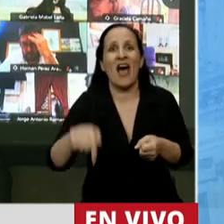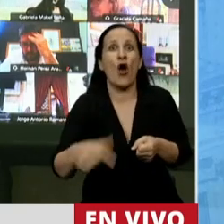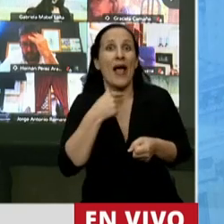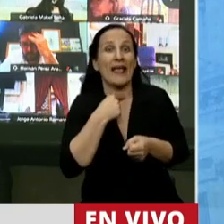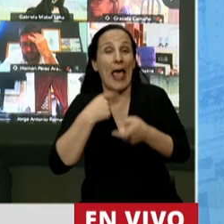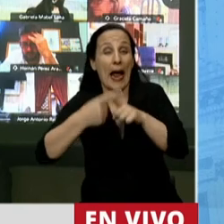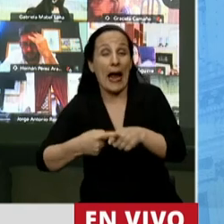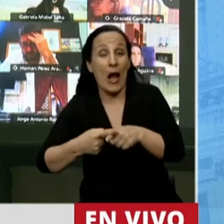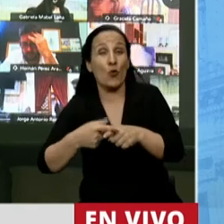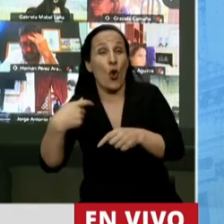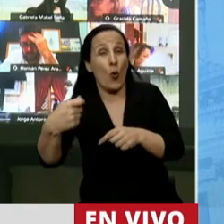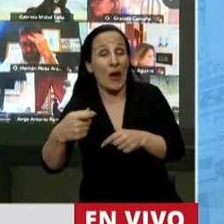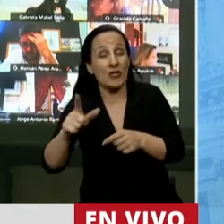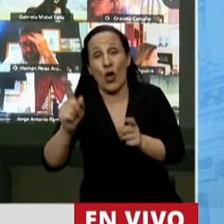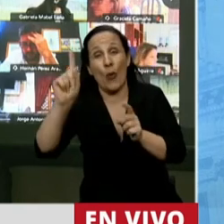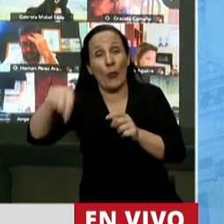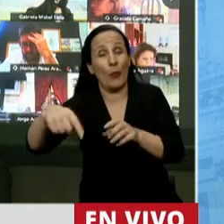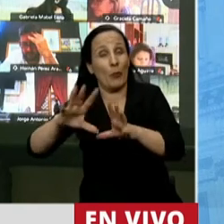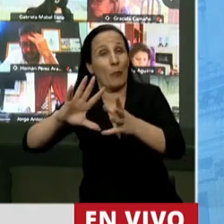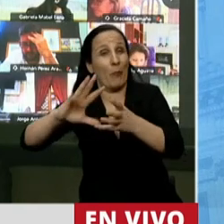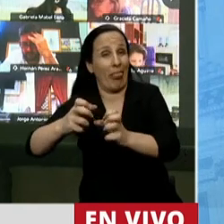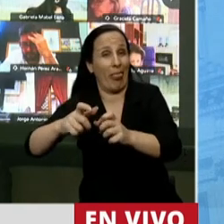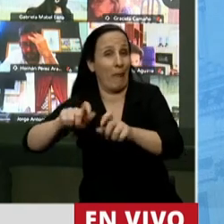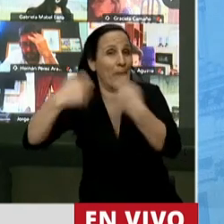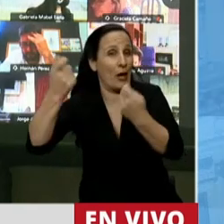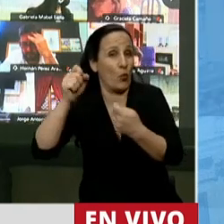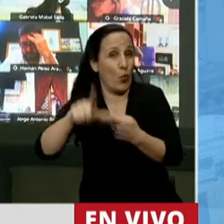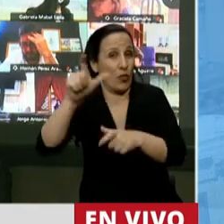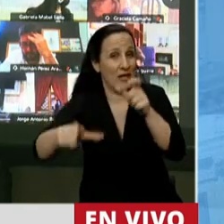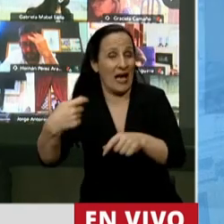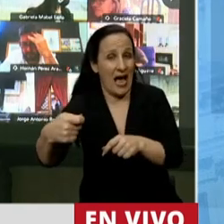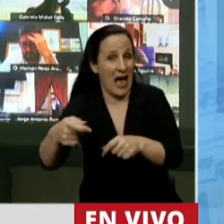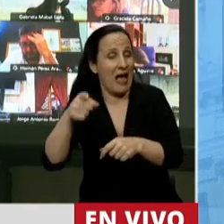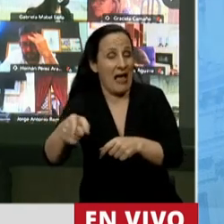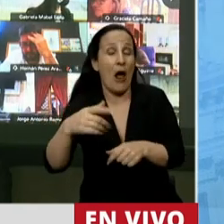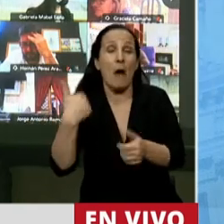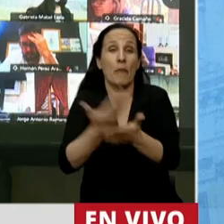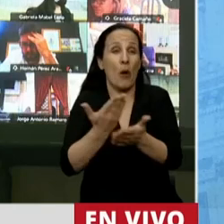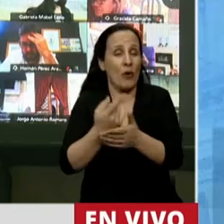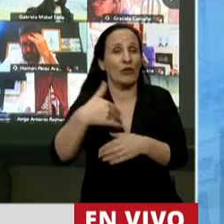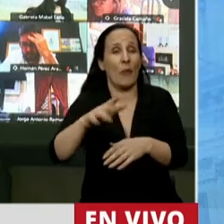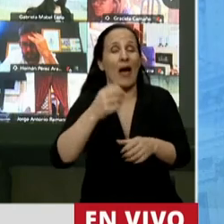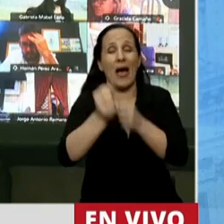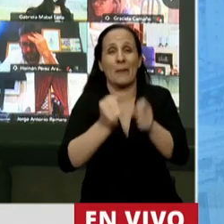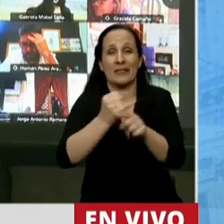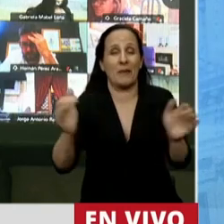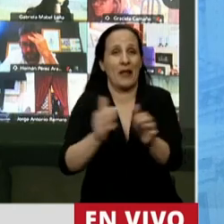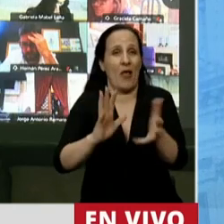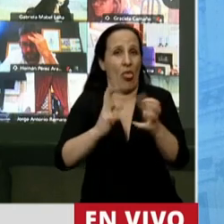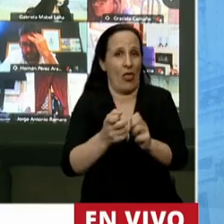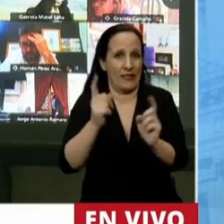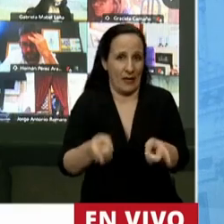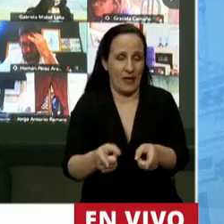fórmula que va a perjudicar gravemente a los jubilados, también vienen con esta propuesta que va a afectar a las pymes. Muchas gracias, presidente.